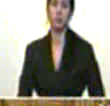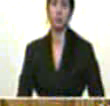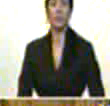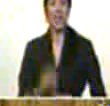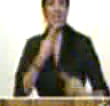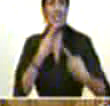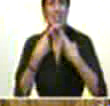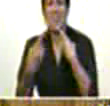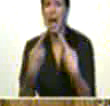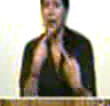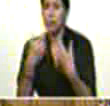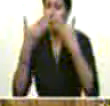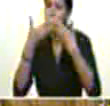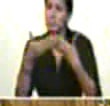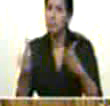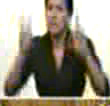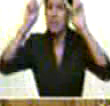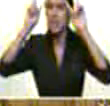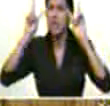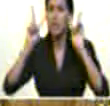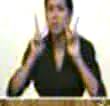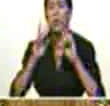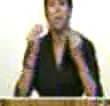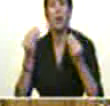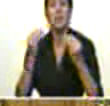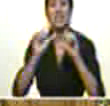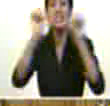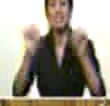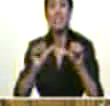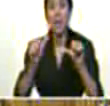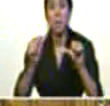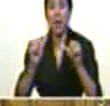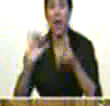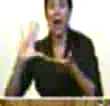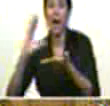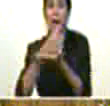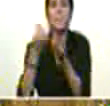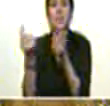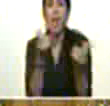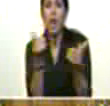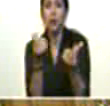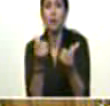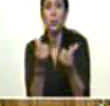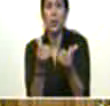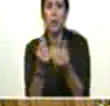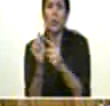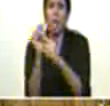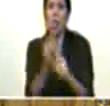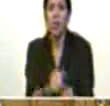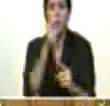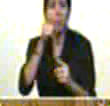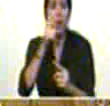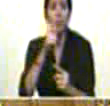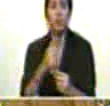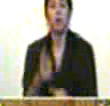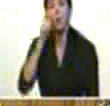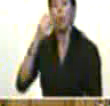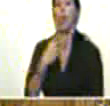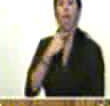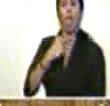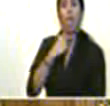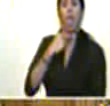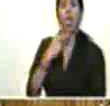diálogo de transparencia para que el capitalismo no se siga tragando a nuestro pueblo el capitalismo salvaje un diálogo social